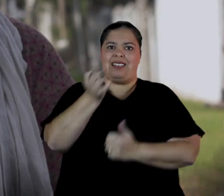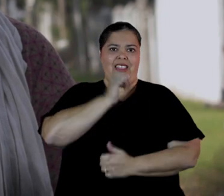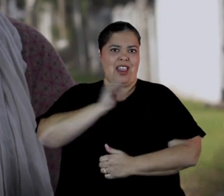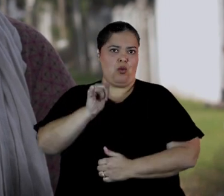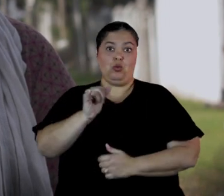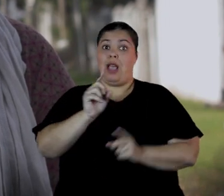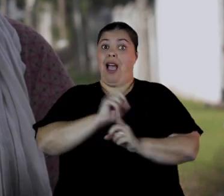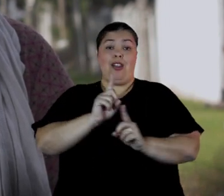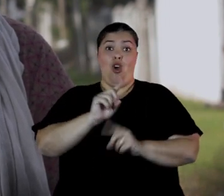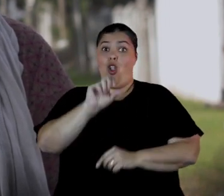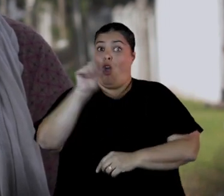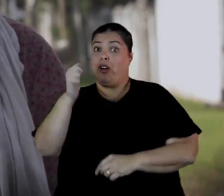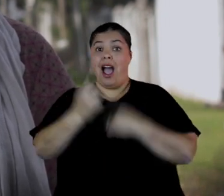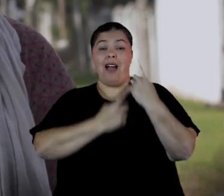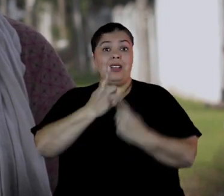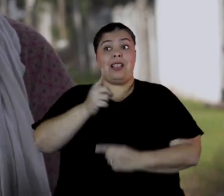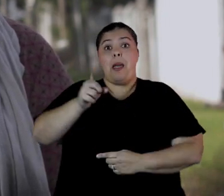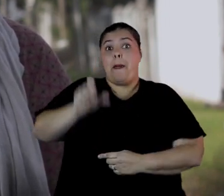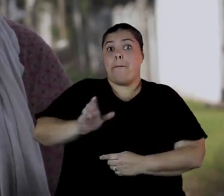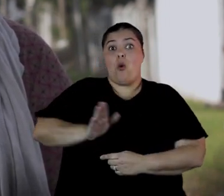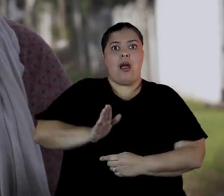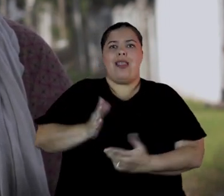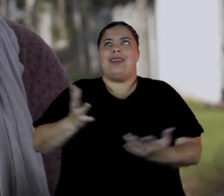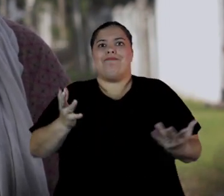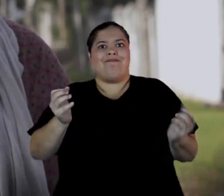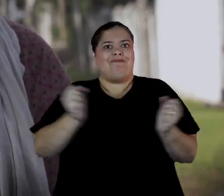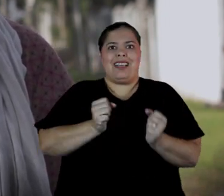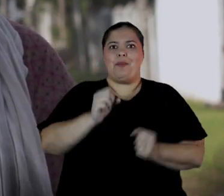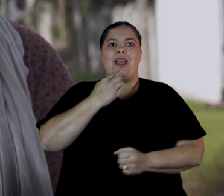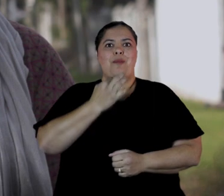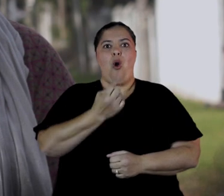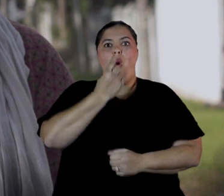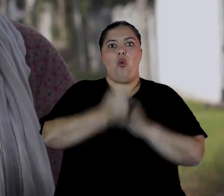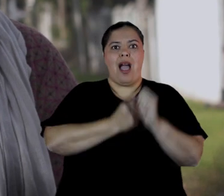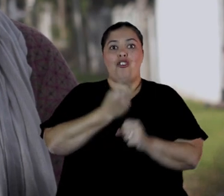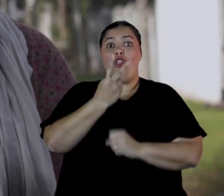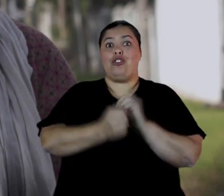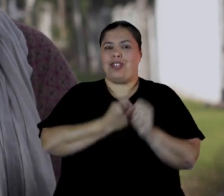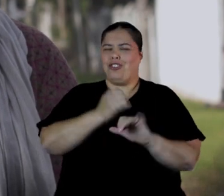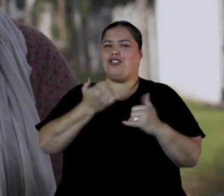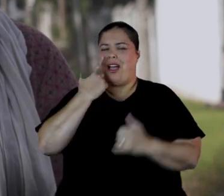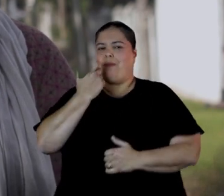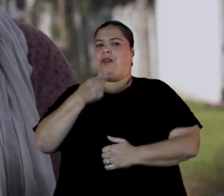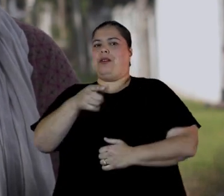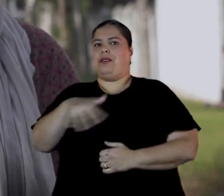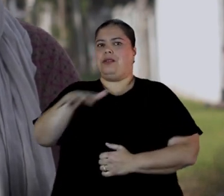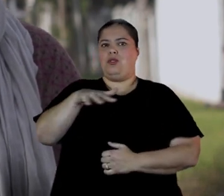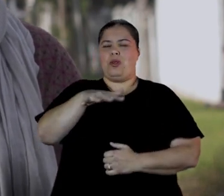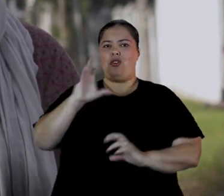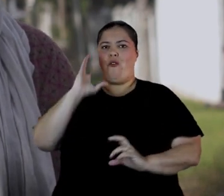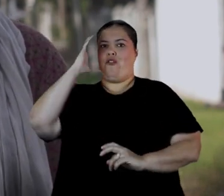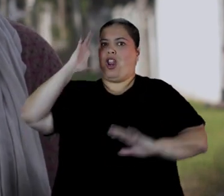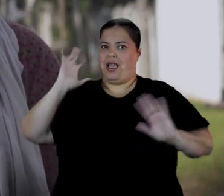mujeres que, bueno, en una relación de poco tiempo, de un año o dos, ya se visualizan la situación de violencia, ya procesan que están en eso